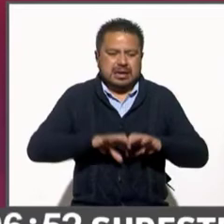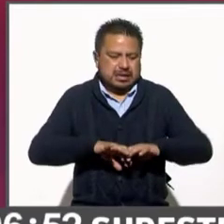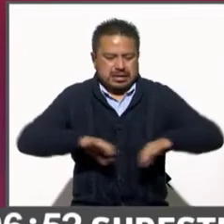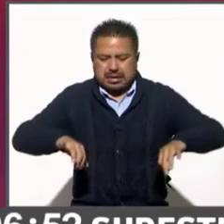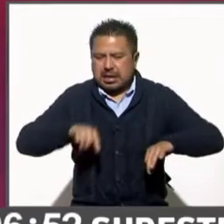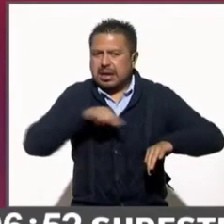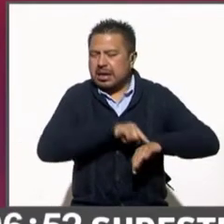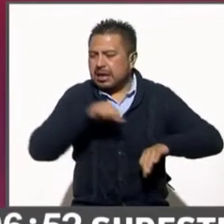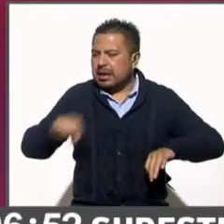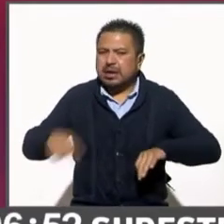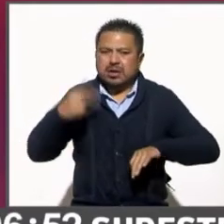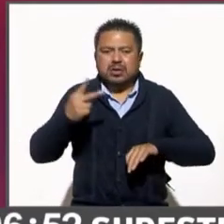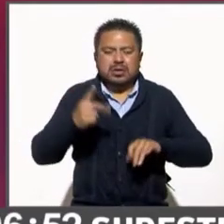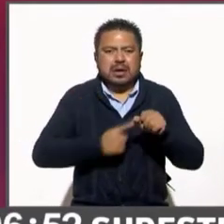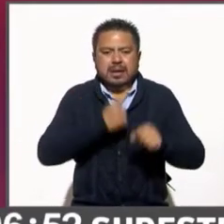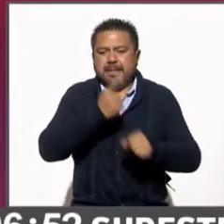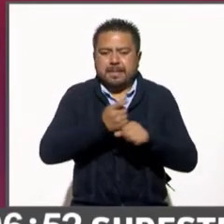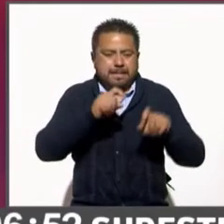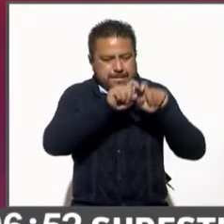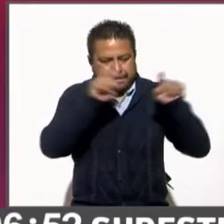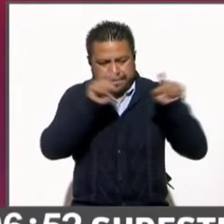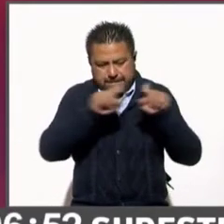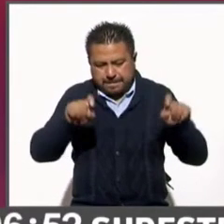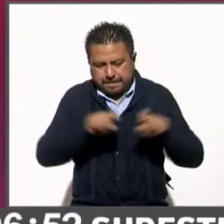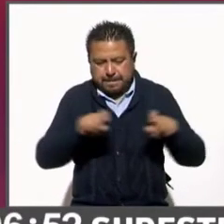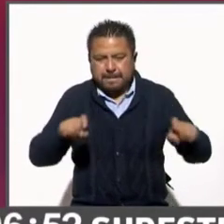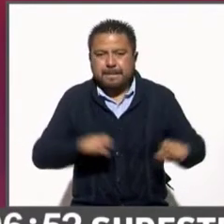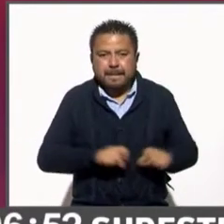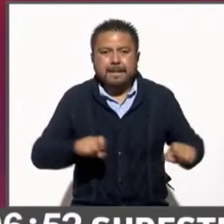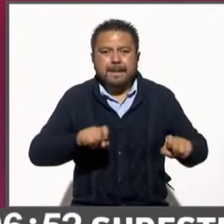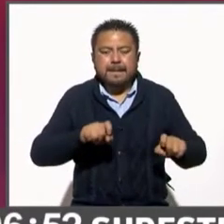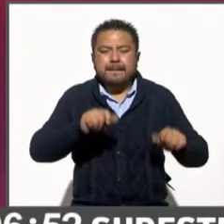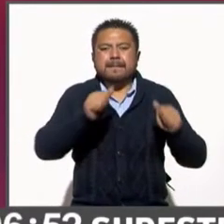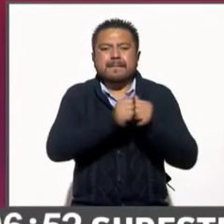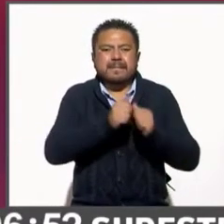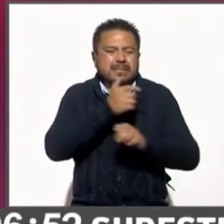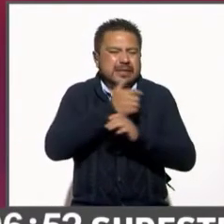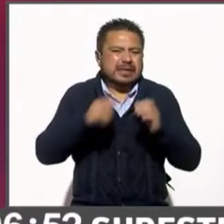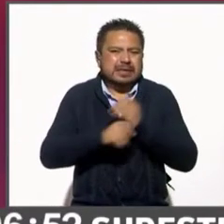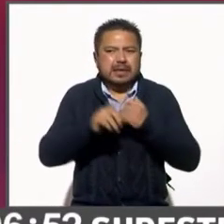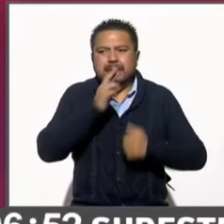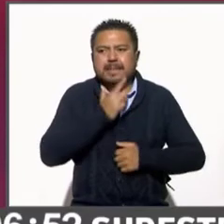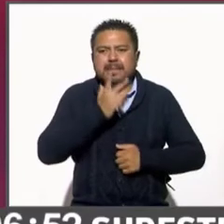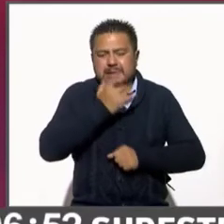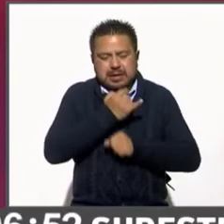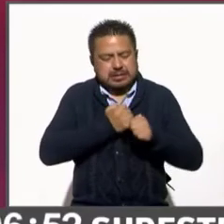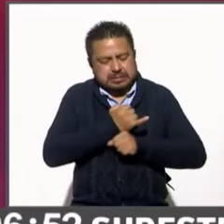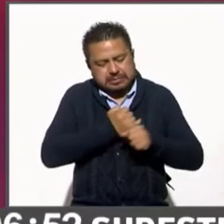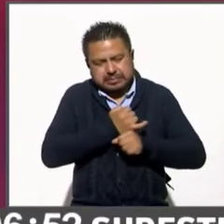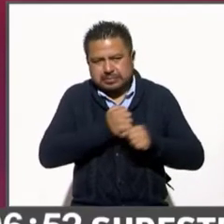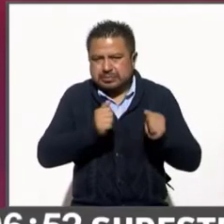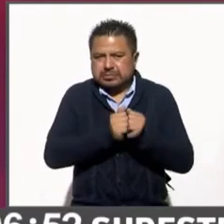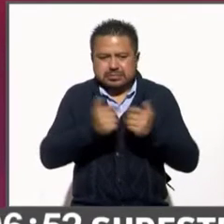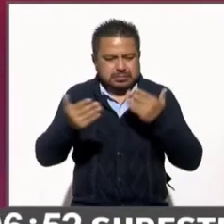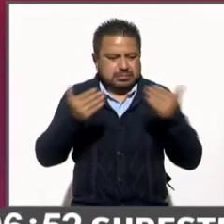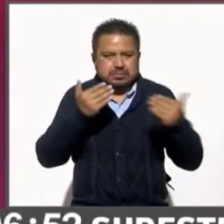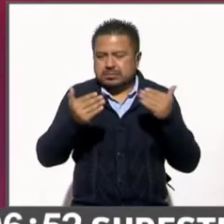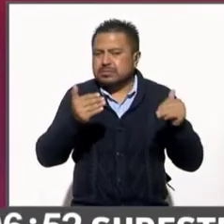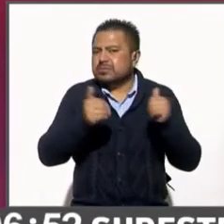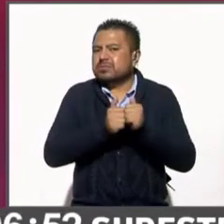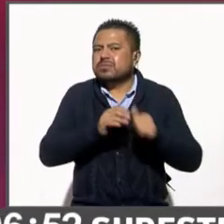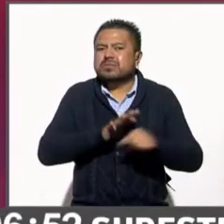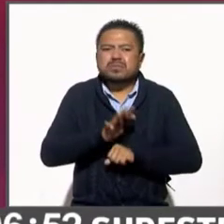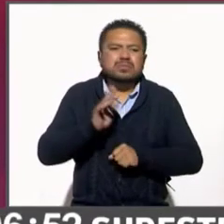primeros renglones o las acciones mejor evaluadas comparadas con las